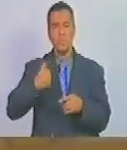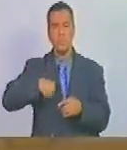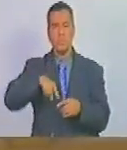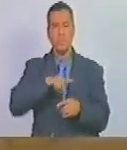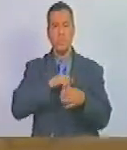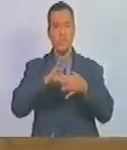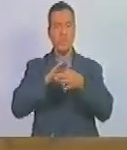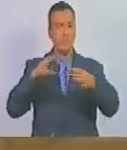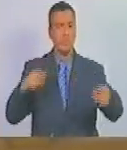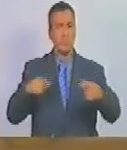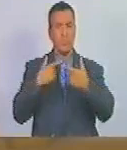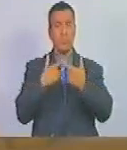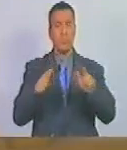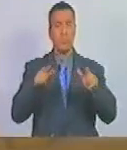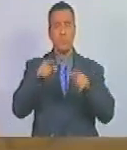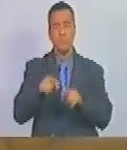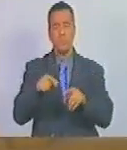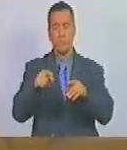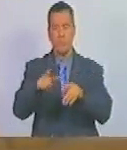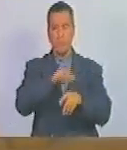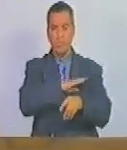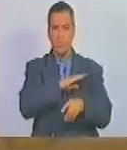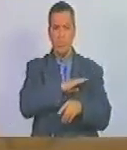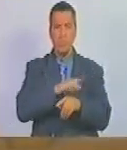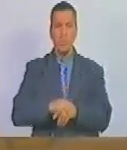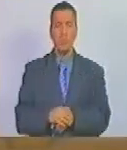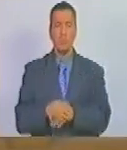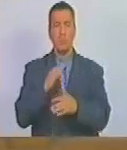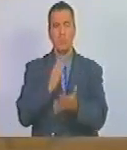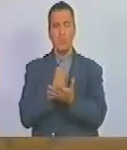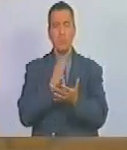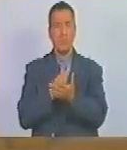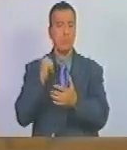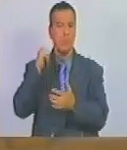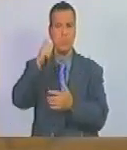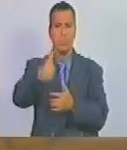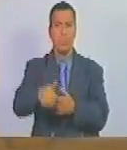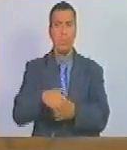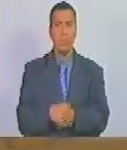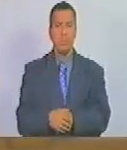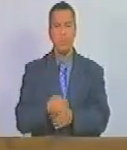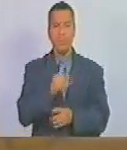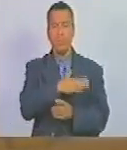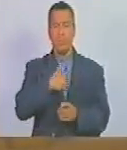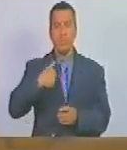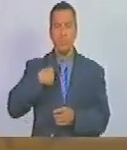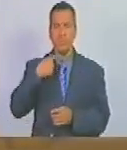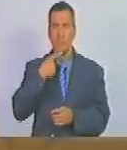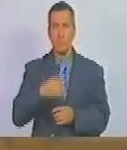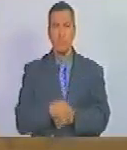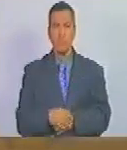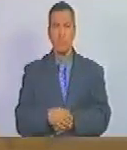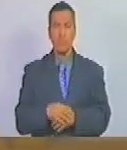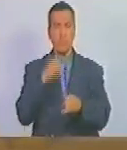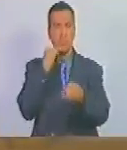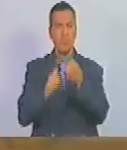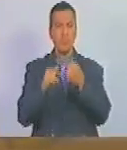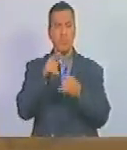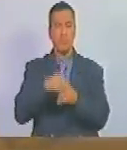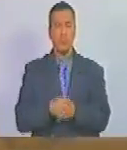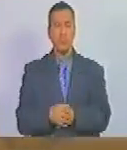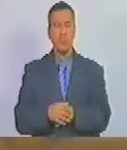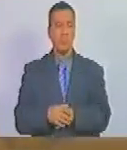independientes libres soberanos por siempre y para siempre quiero finalizar